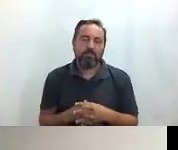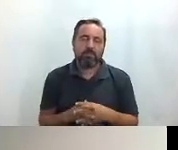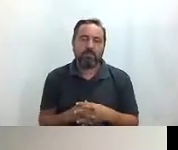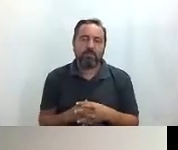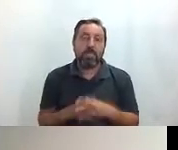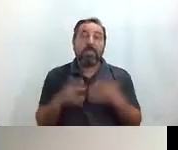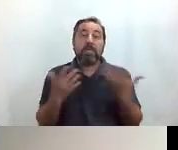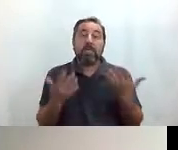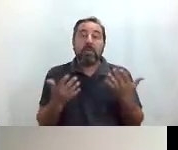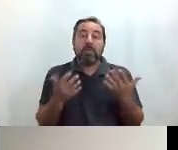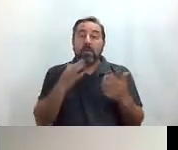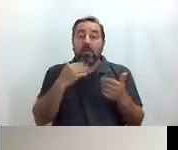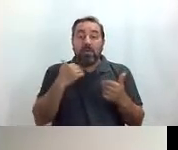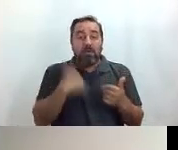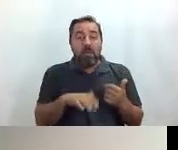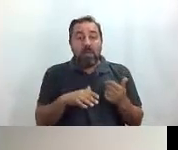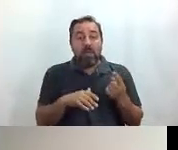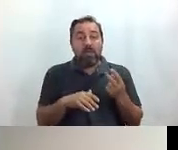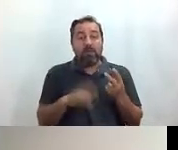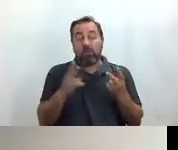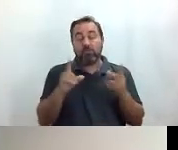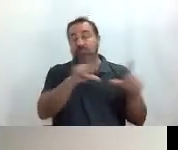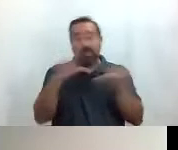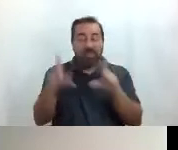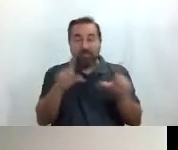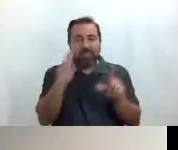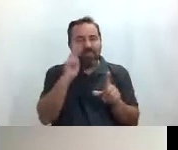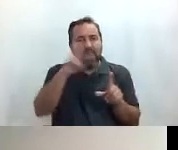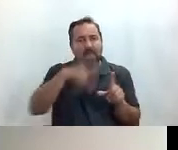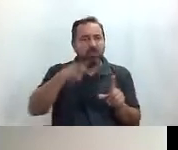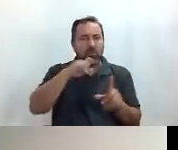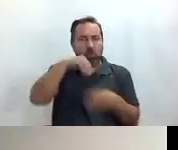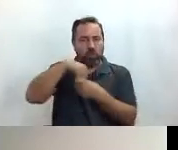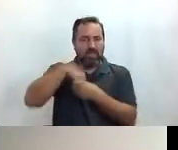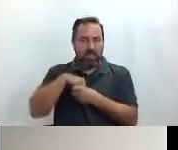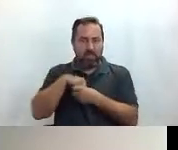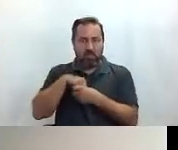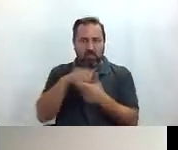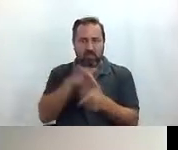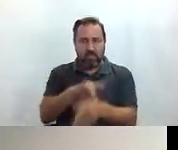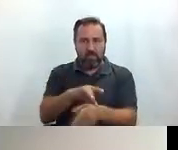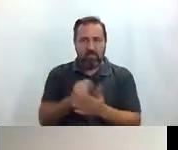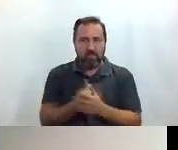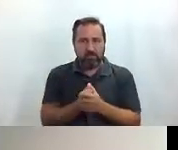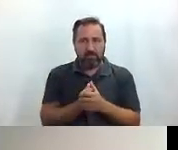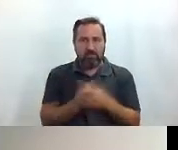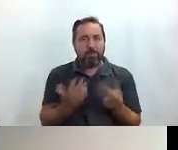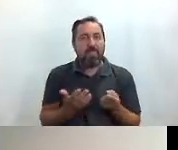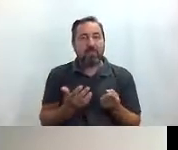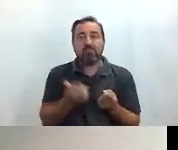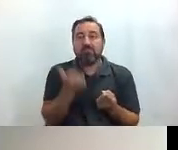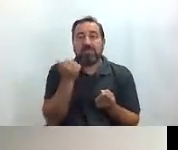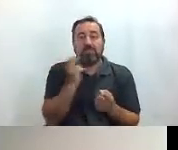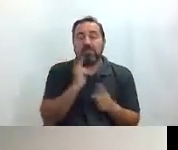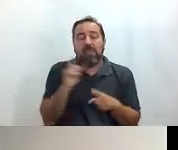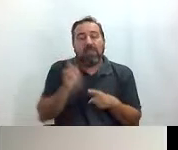Aquí he cogido un par de pantallas para que veáis un poco cómo es el contenido de la guía. Pues aquí os ofrecemos hacer desde lo más típico,